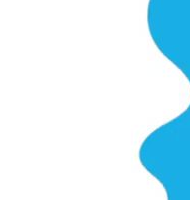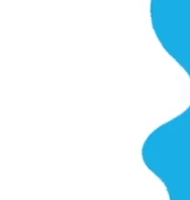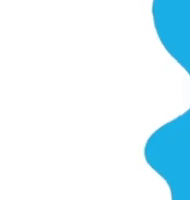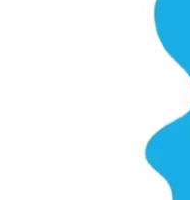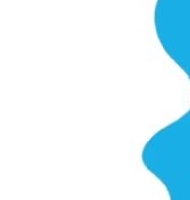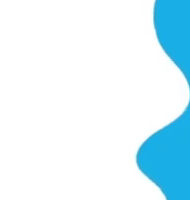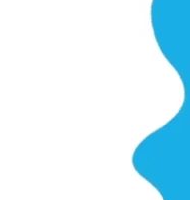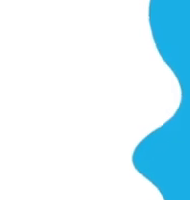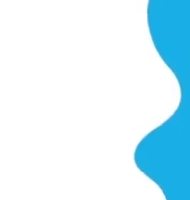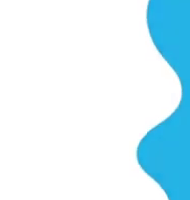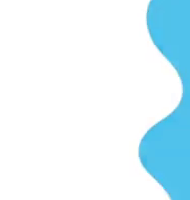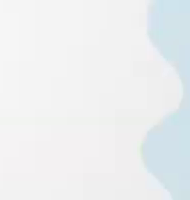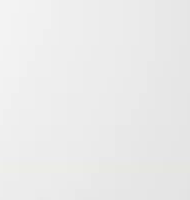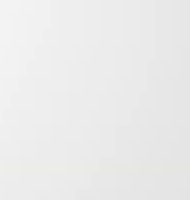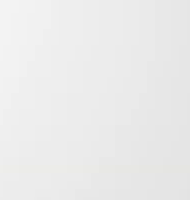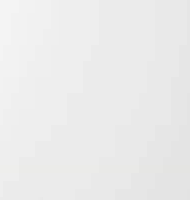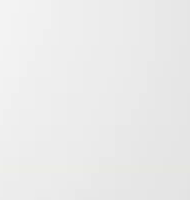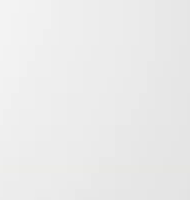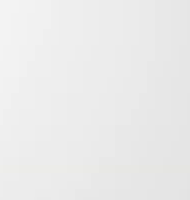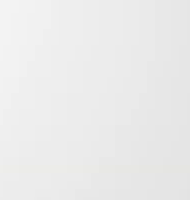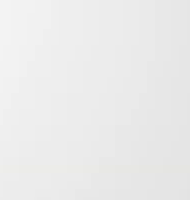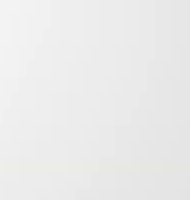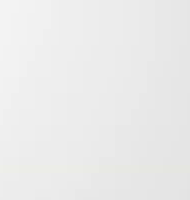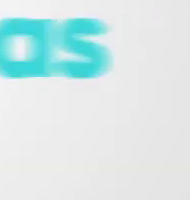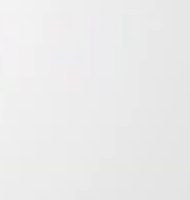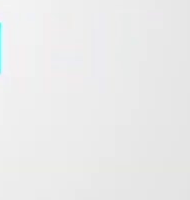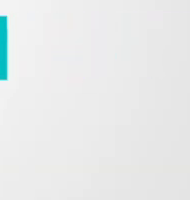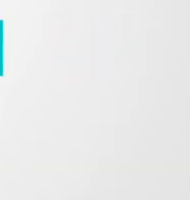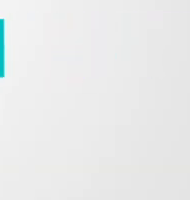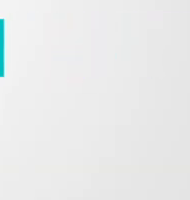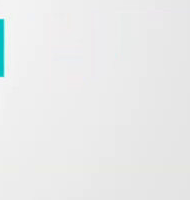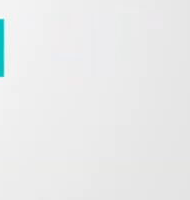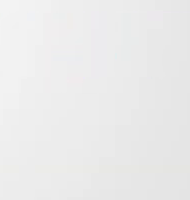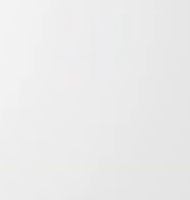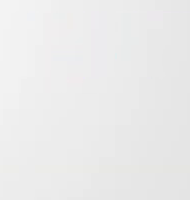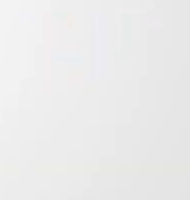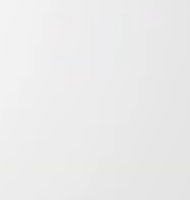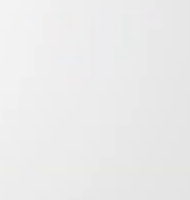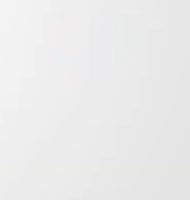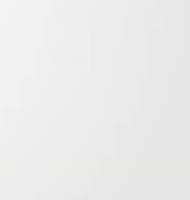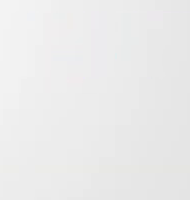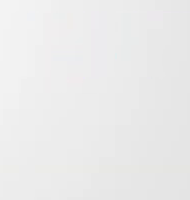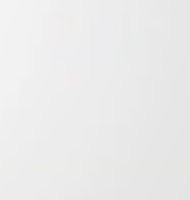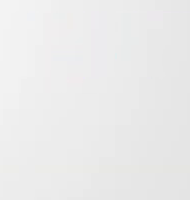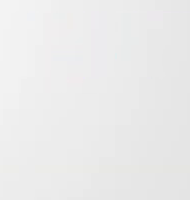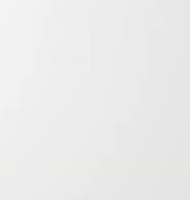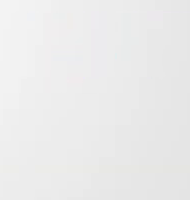.golf Gracias.